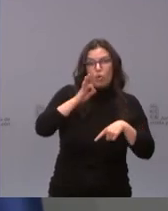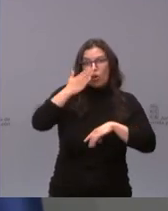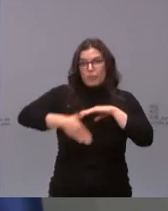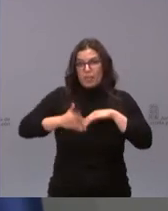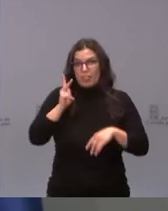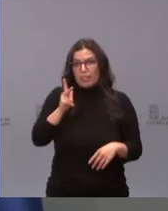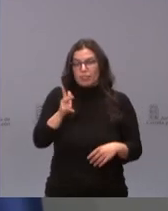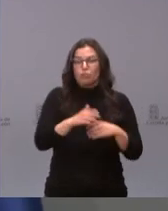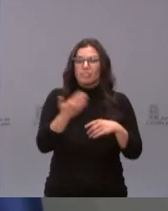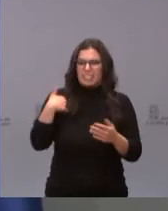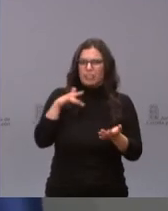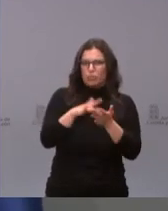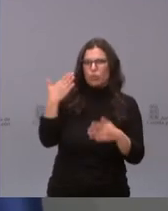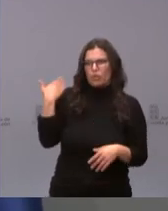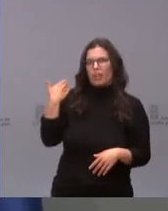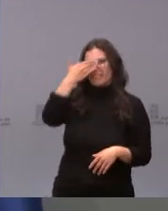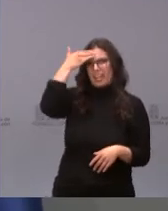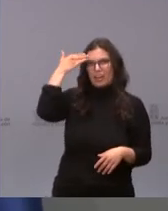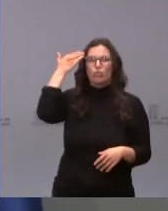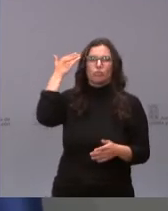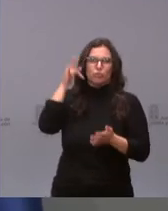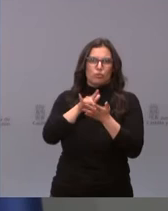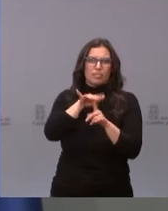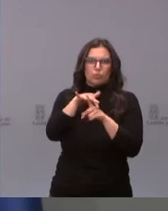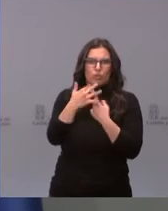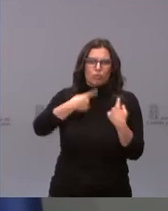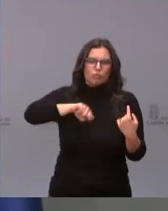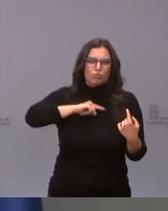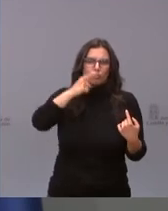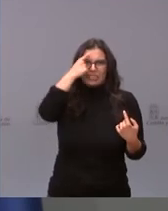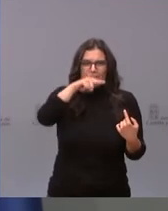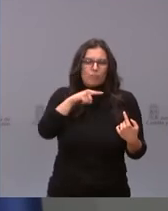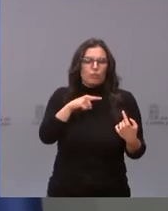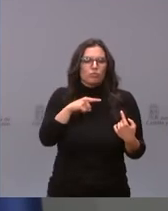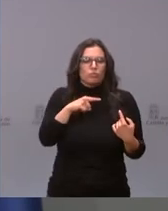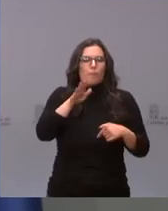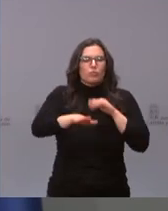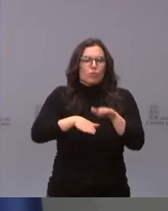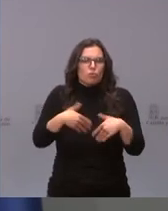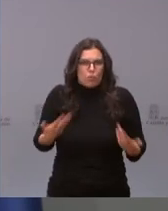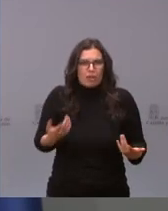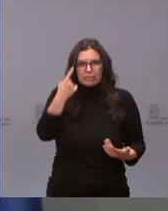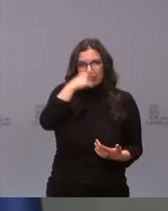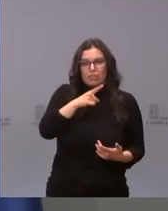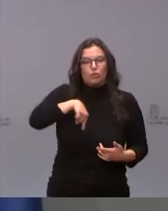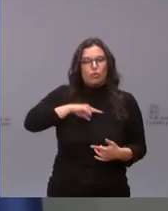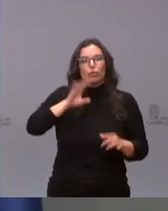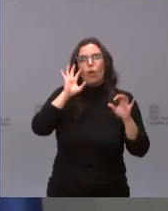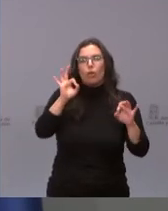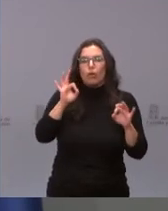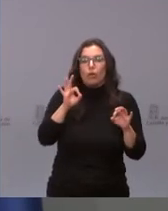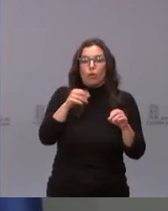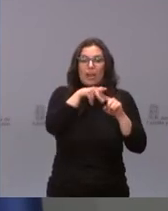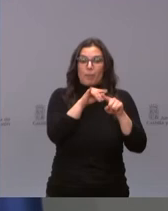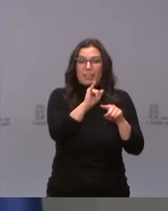Hemos vivido esta situación ya, ya la vivimos en verano, sabemos lo que hay que hacer. Nosotros, naturalmente, trabajaremos con las herramientas